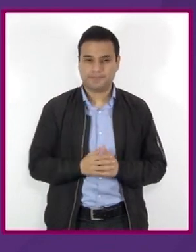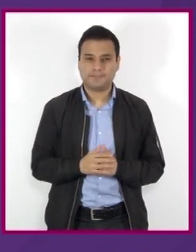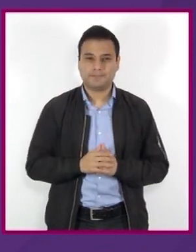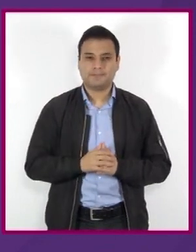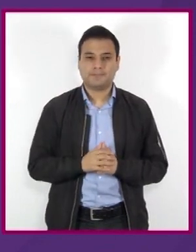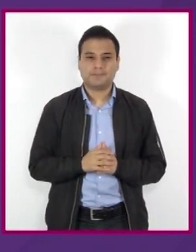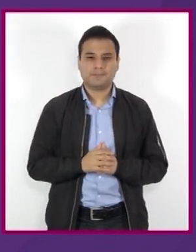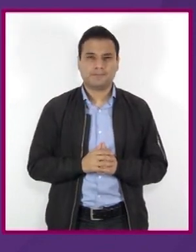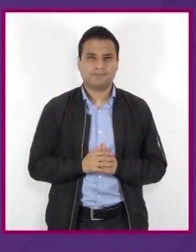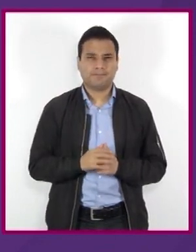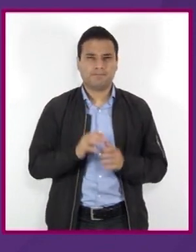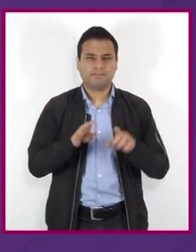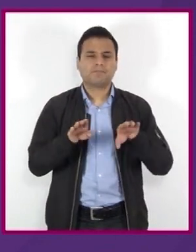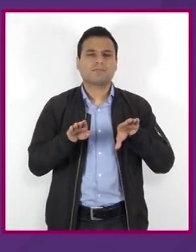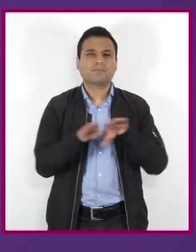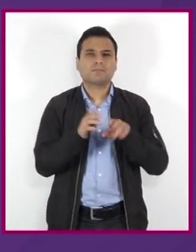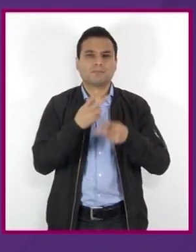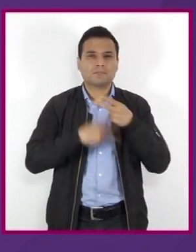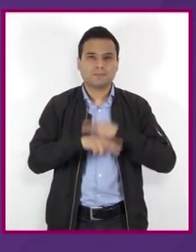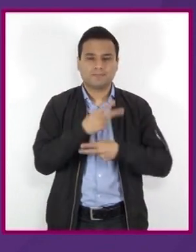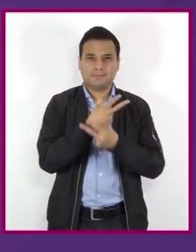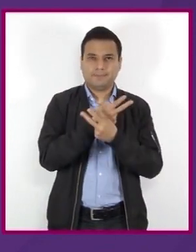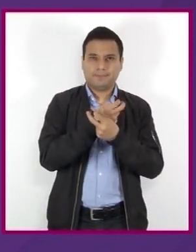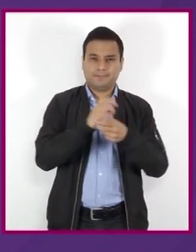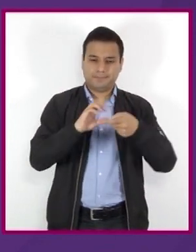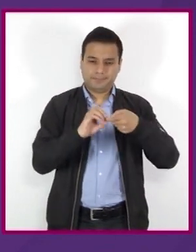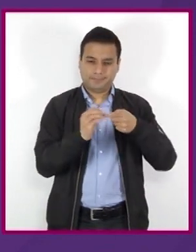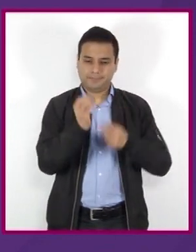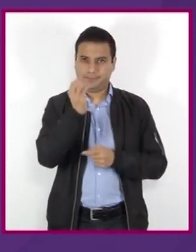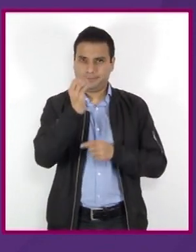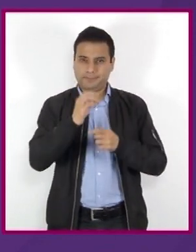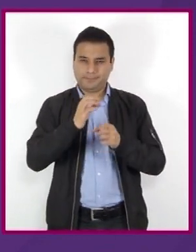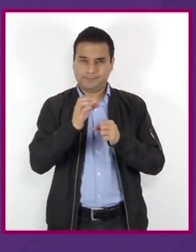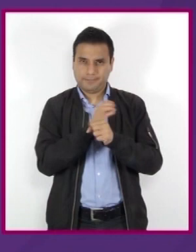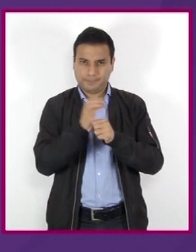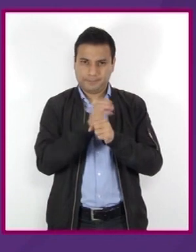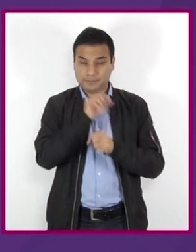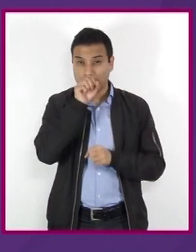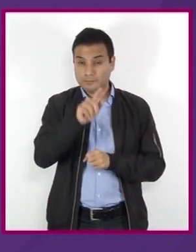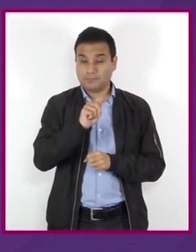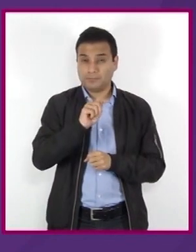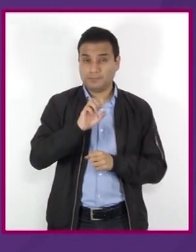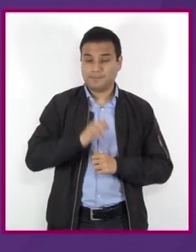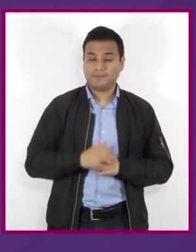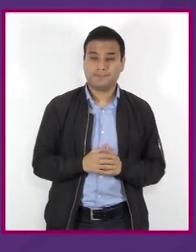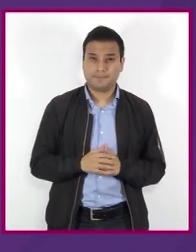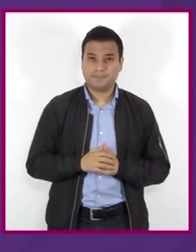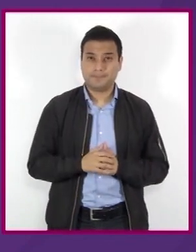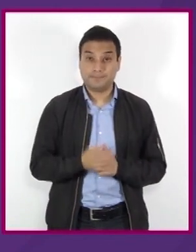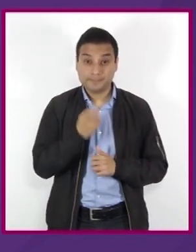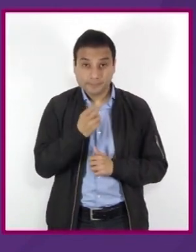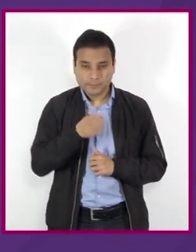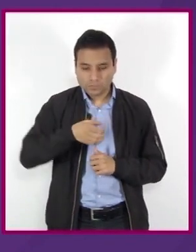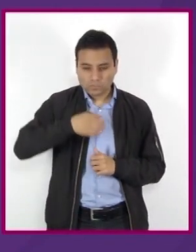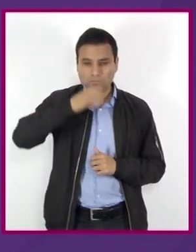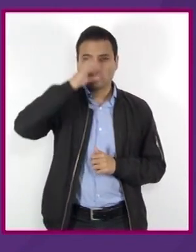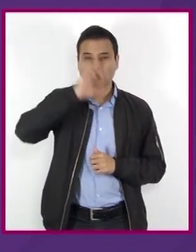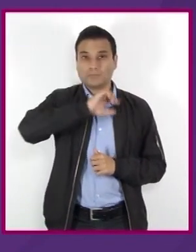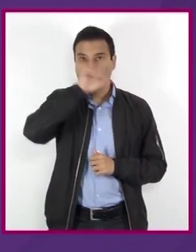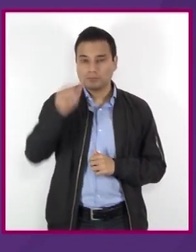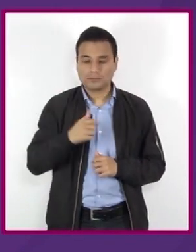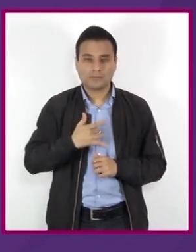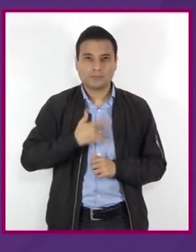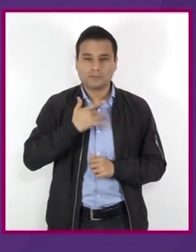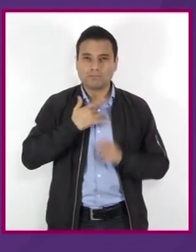que se obtiene de las semillas y de las hojas del café e incluso del té. Estimula el sistema nervioso